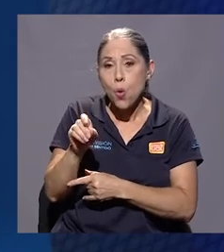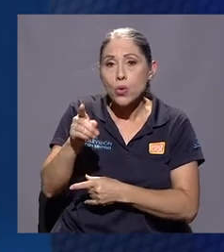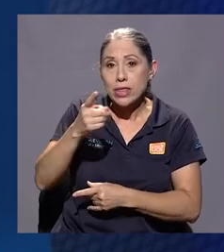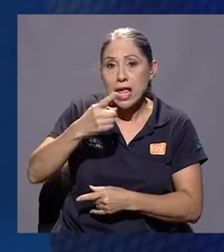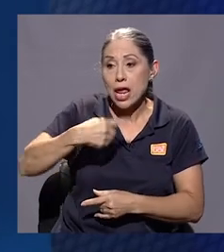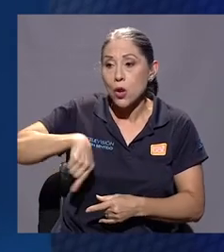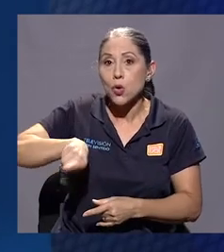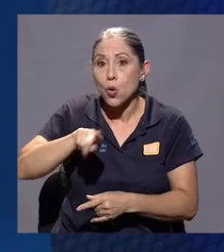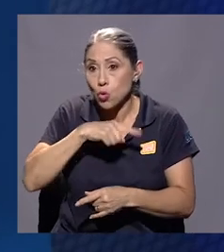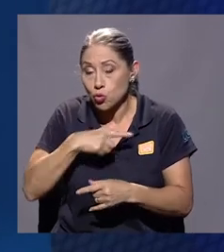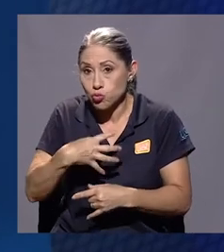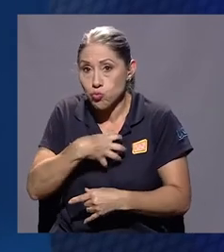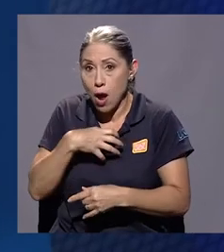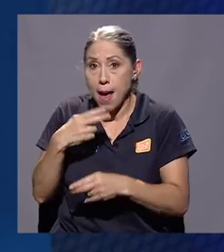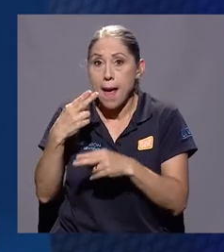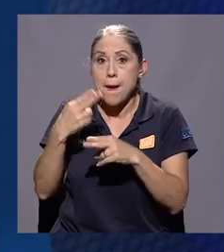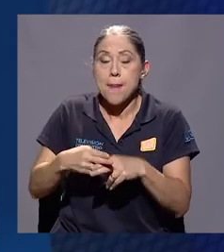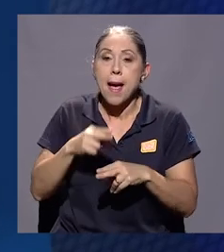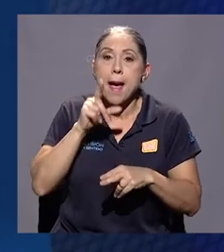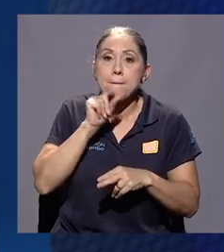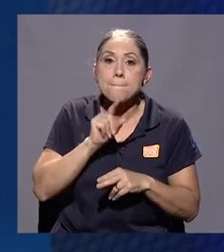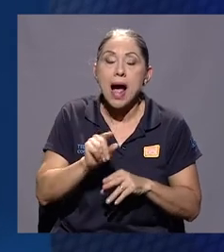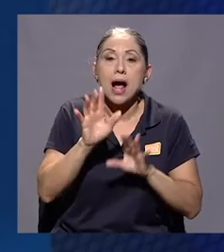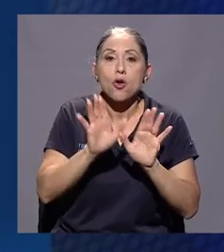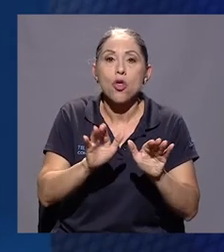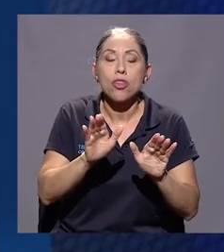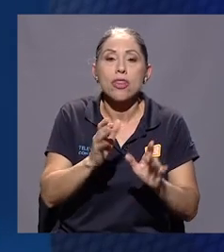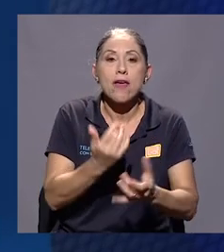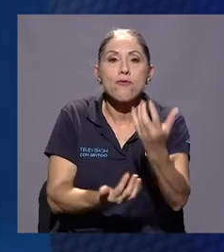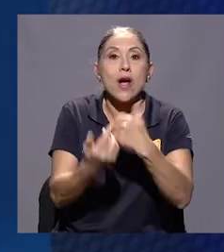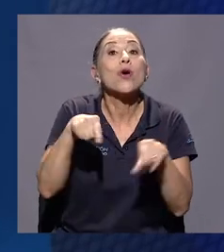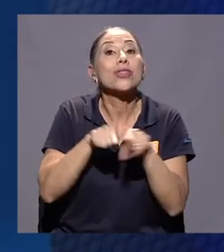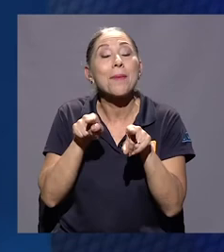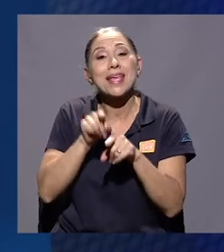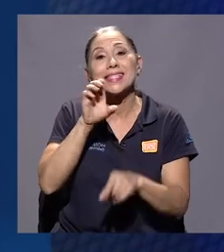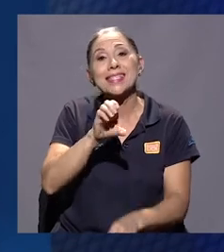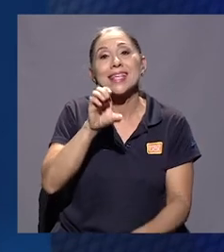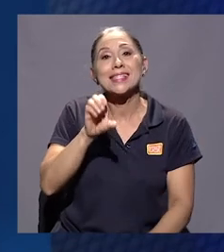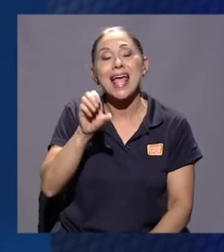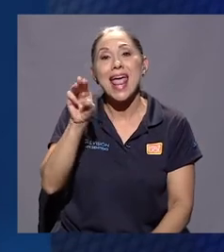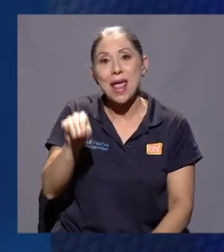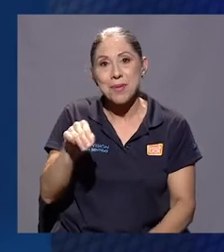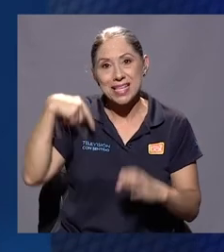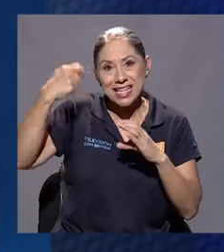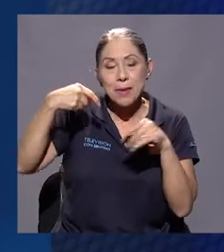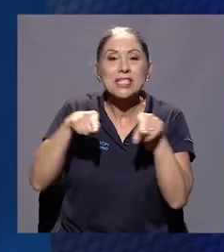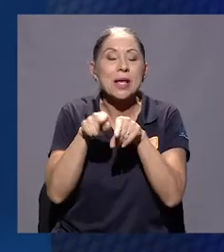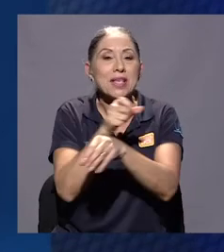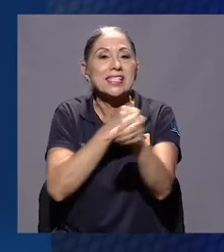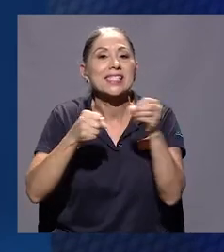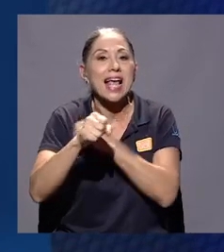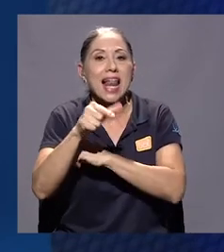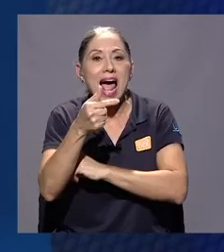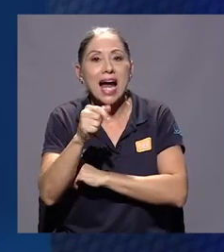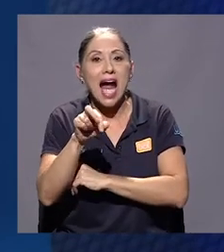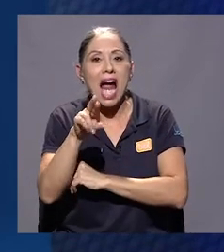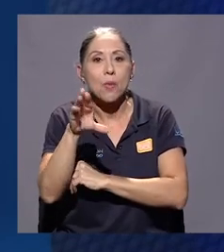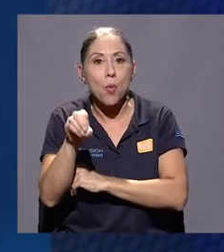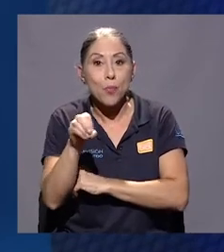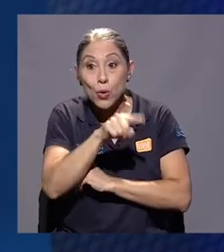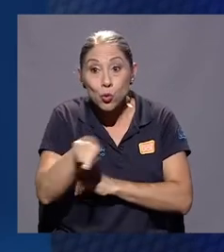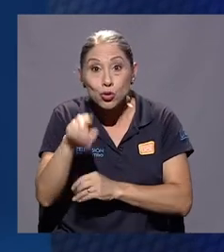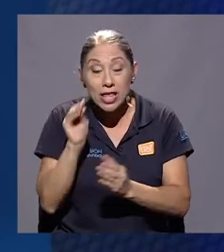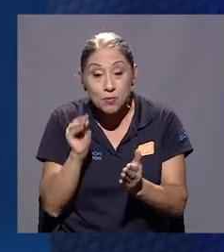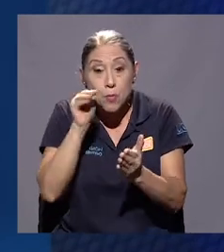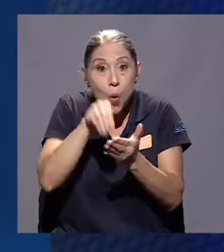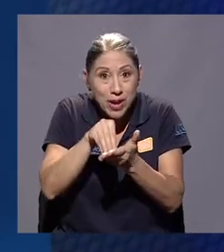nosotros, de El Pájaro de Fuego, está en CCM Cinema, virtual y en Saragarbo. Si ustedes se meten a El